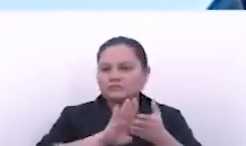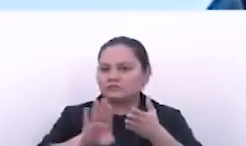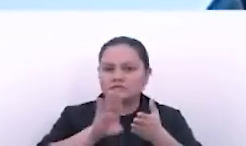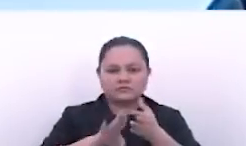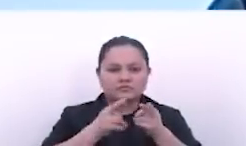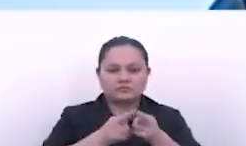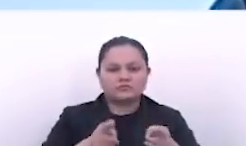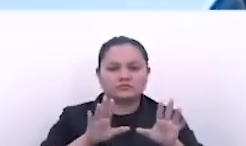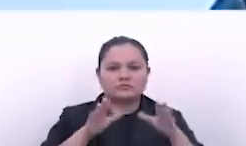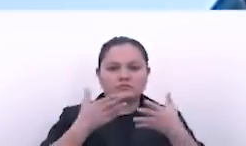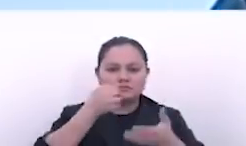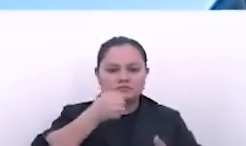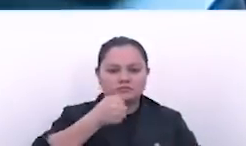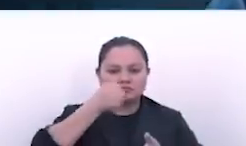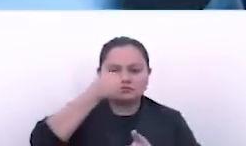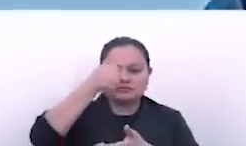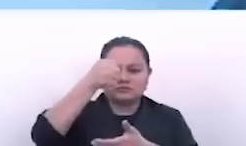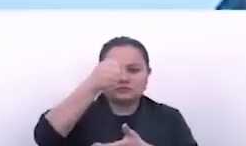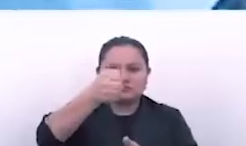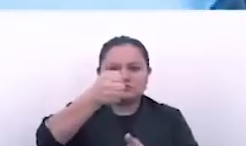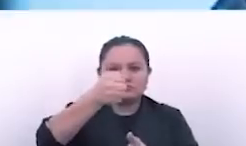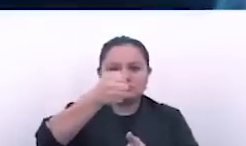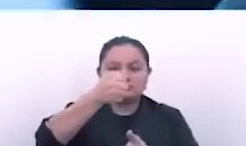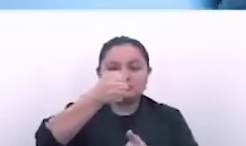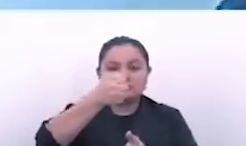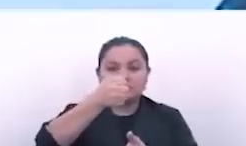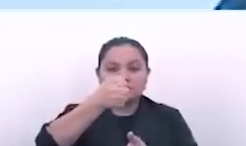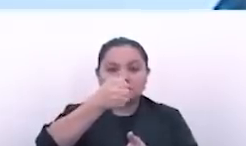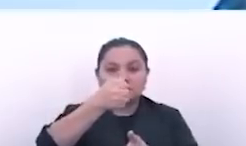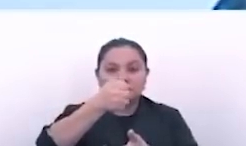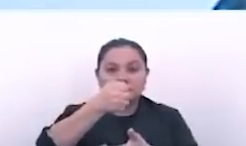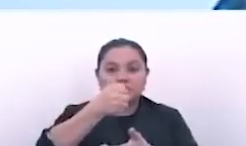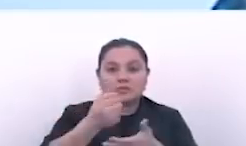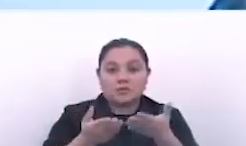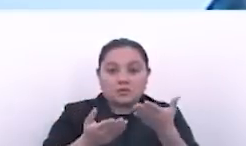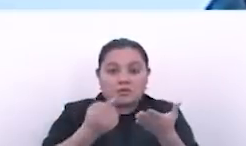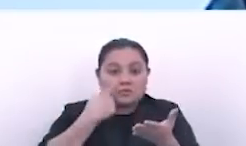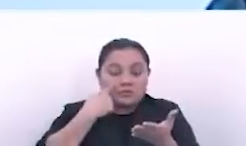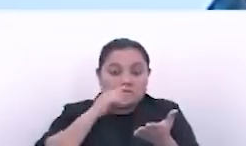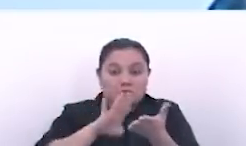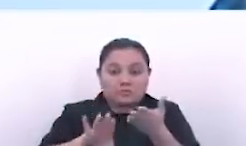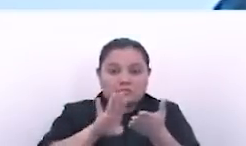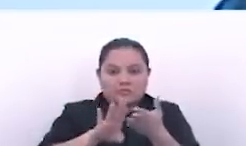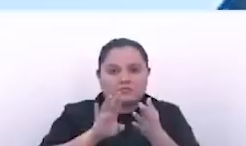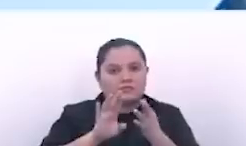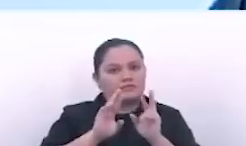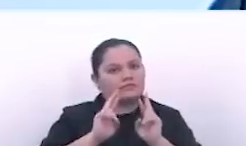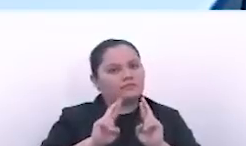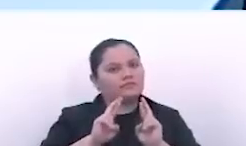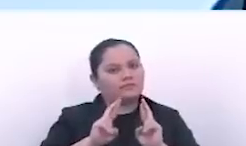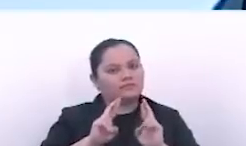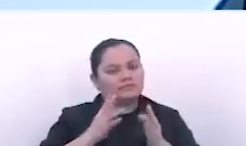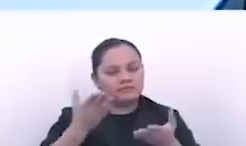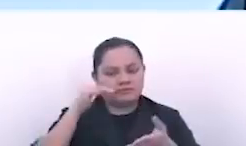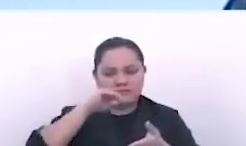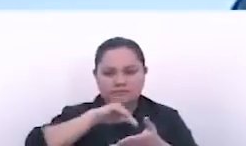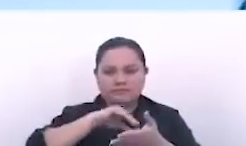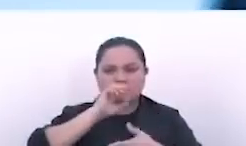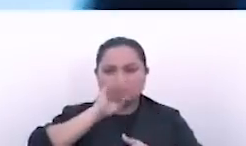insumos para ser entregados o los sacaron fiados y los van a pagar. Ojalá, yo insisto,